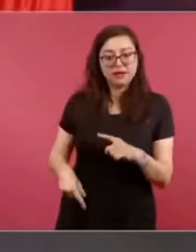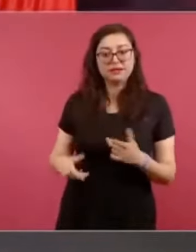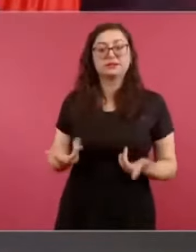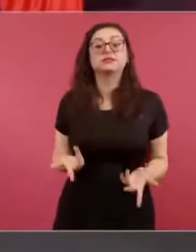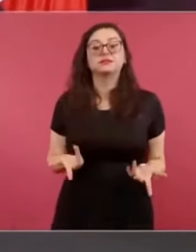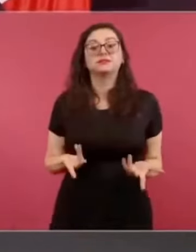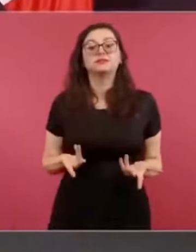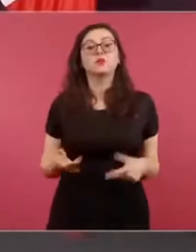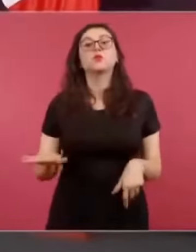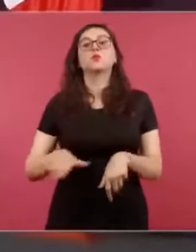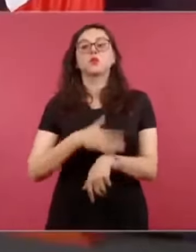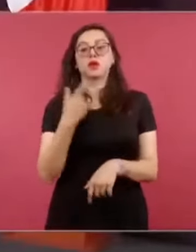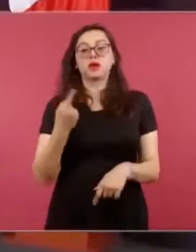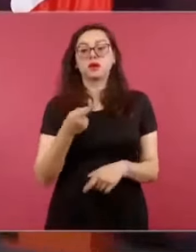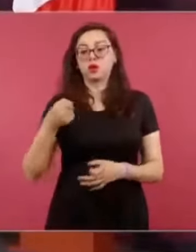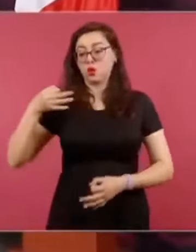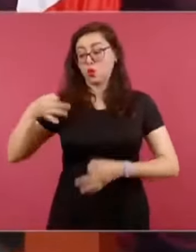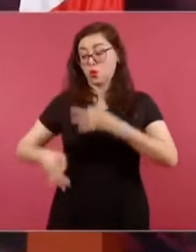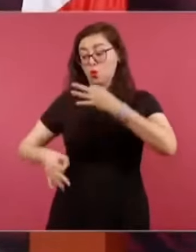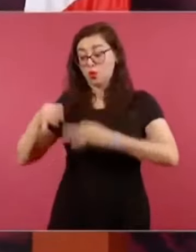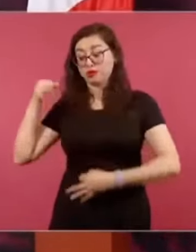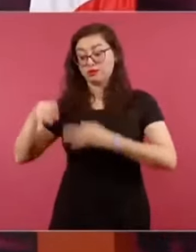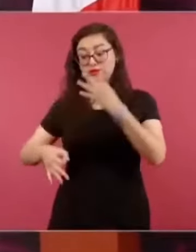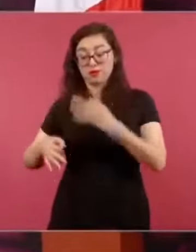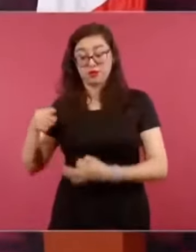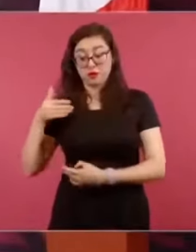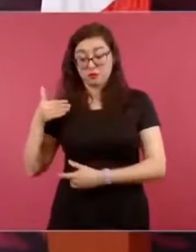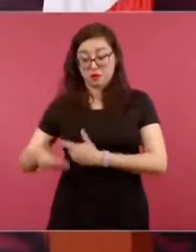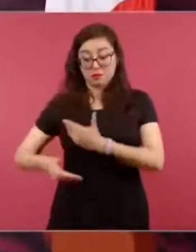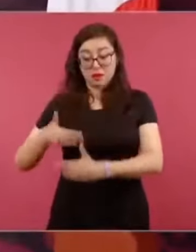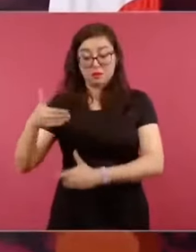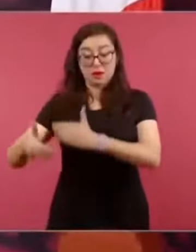proceso, ya no puede ser candidato.